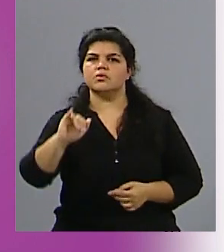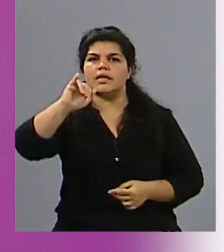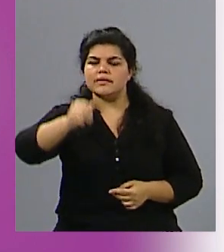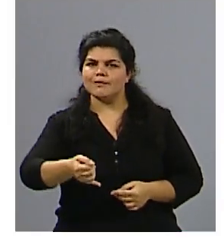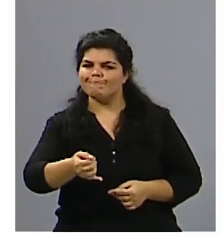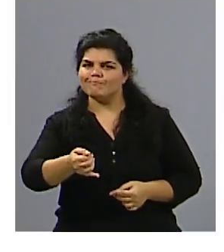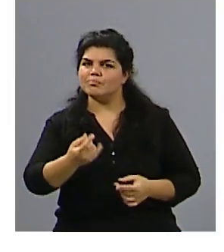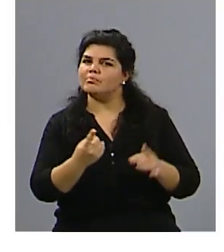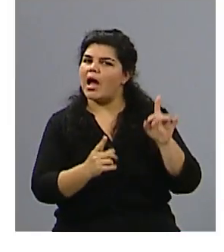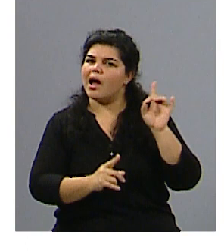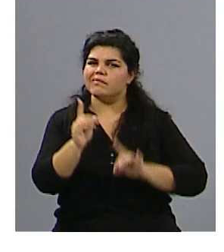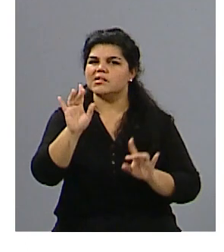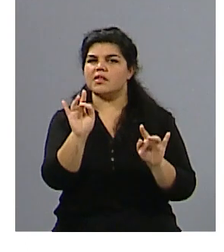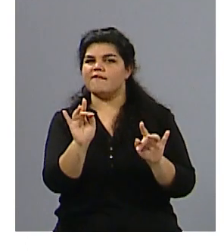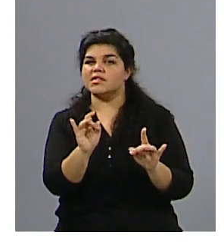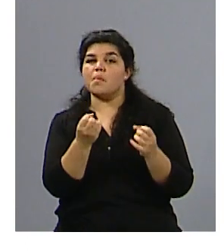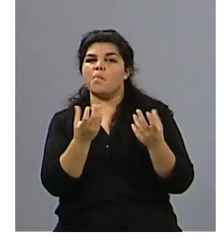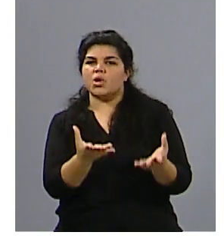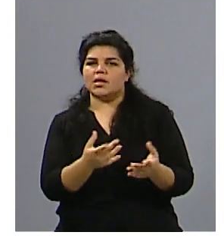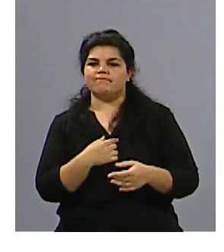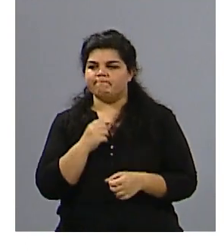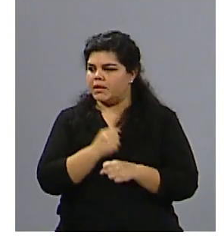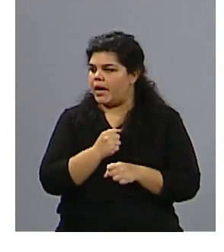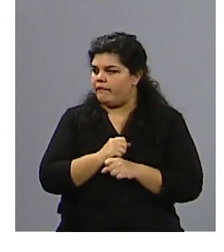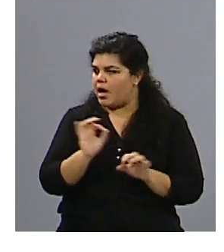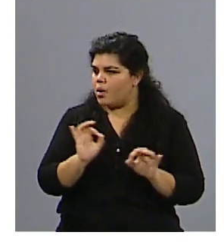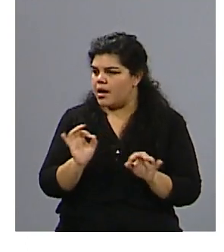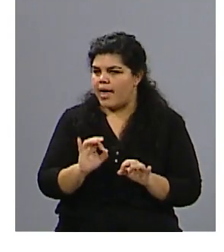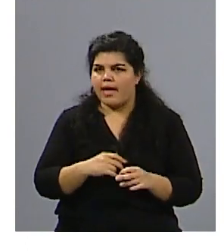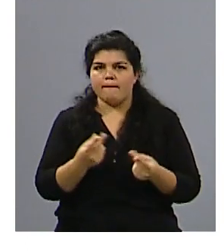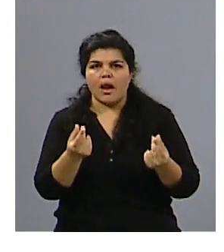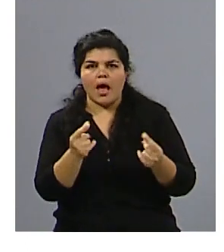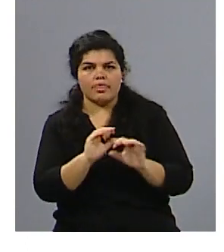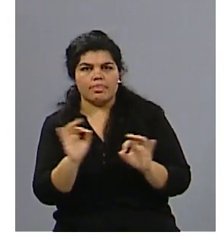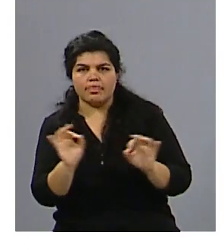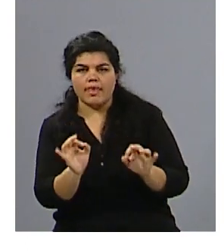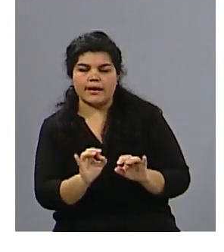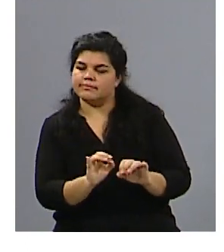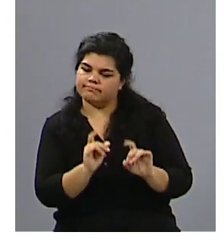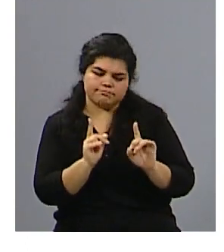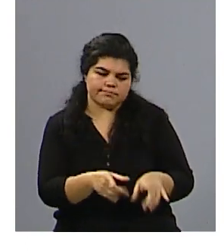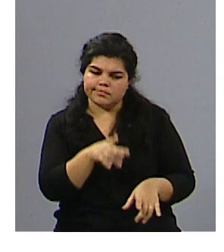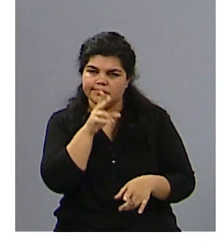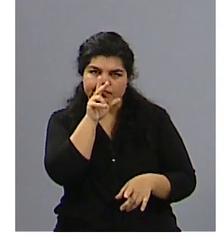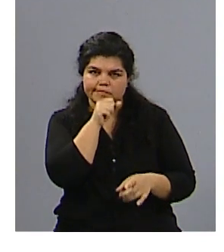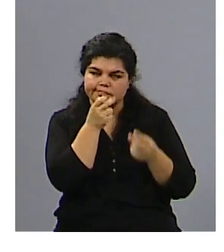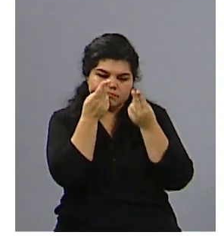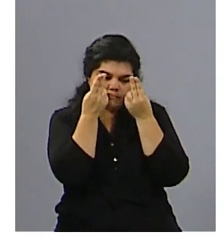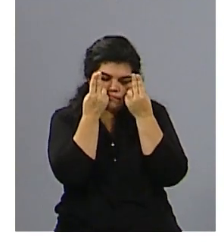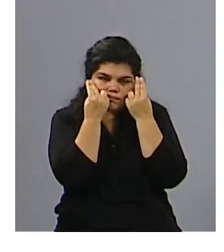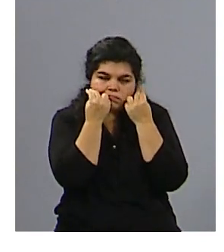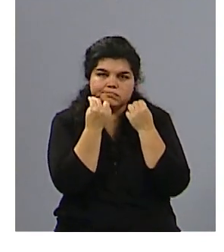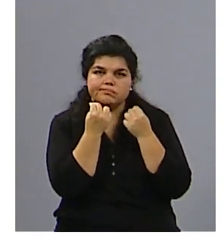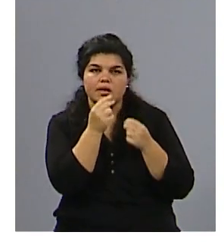económica, es parte del violento, aislarla de su familia, aislarla de la posibilidad de tener un trabajo. Bueno,